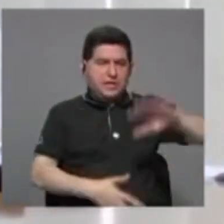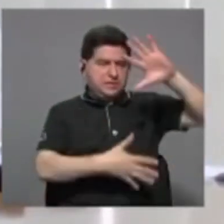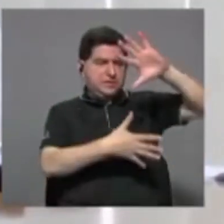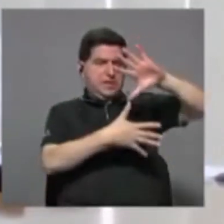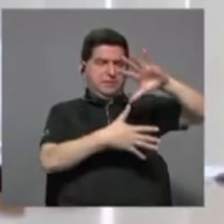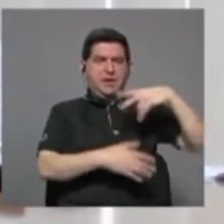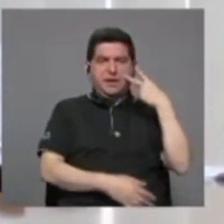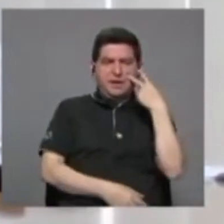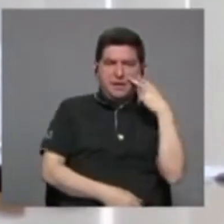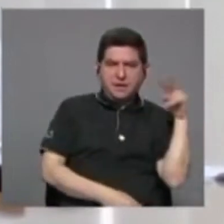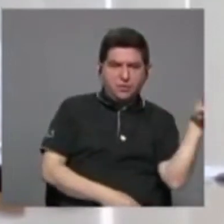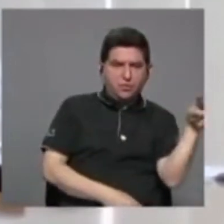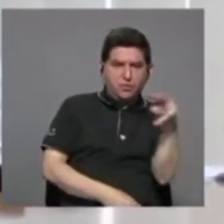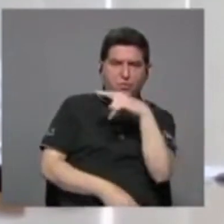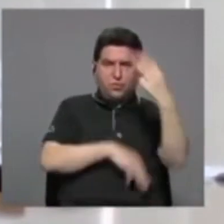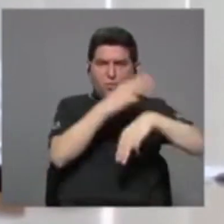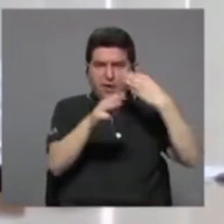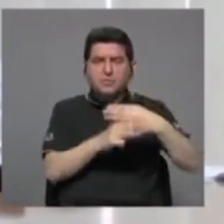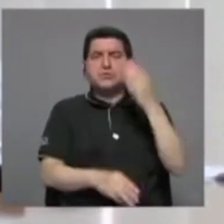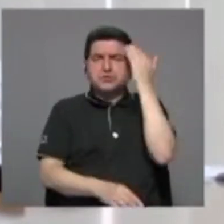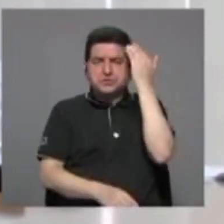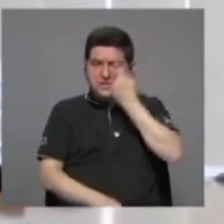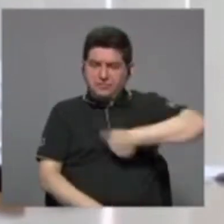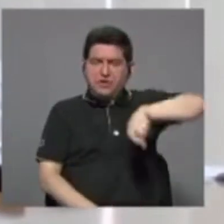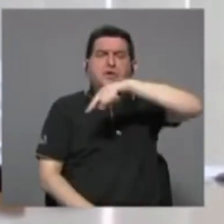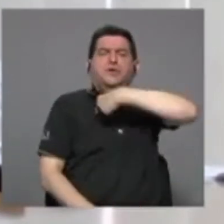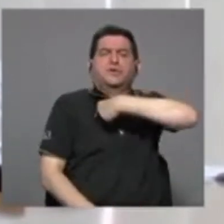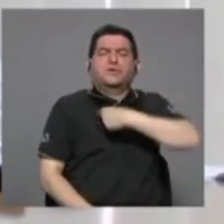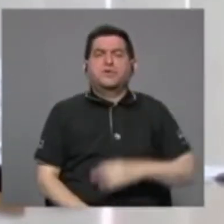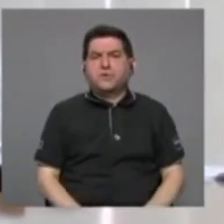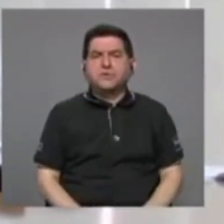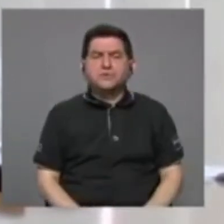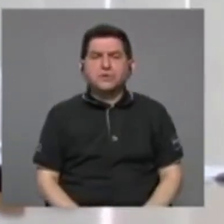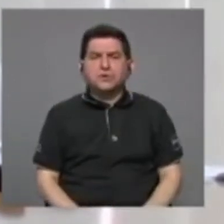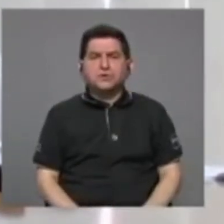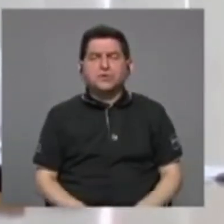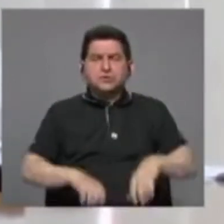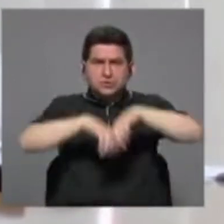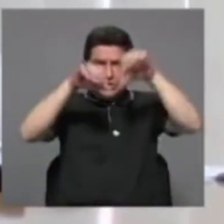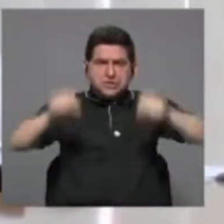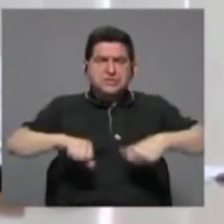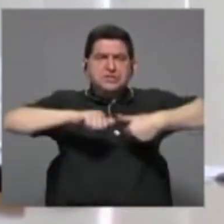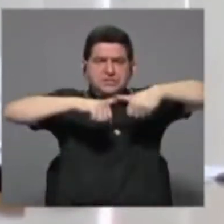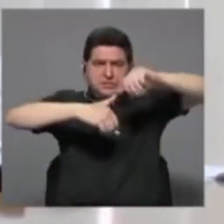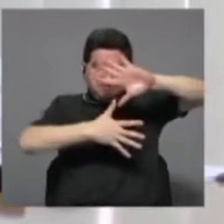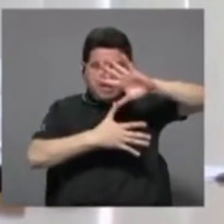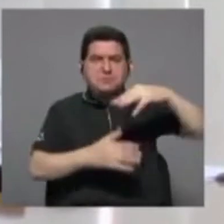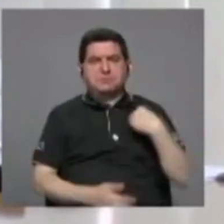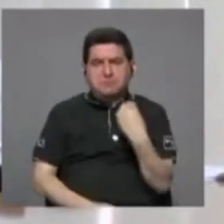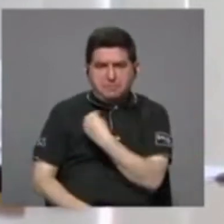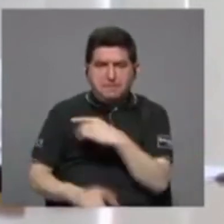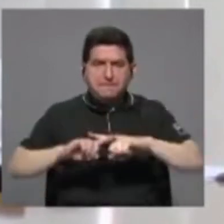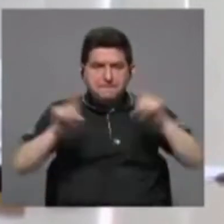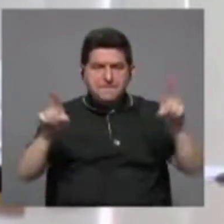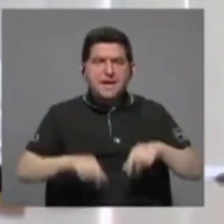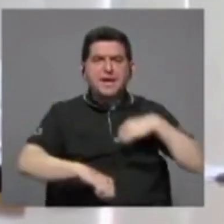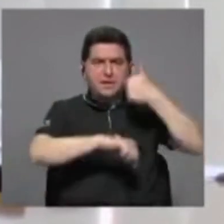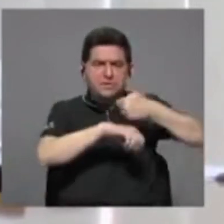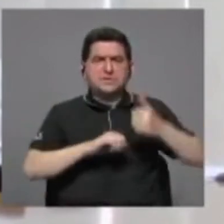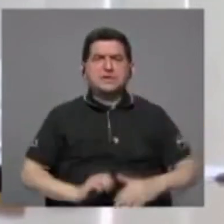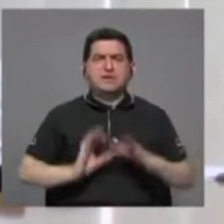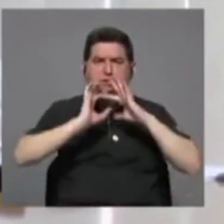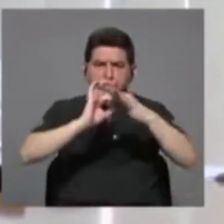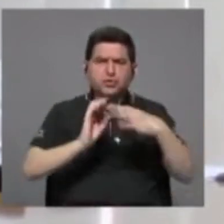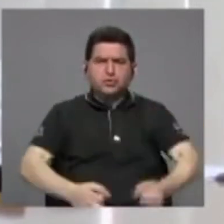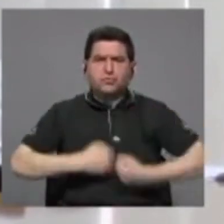mundo, reconocemos nuestra pertenencia al sistema interamericano, pero establecemos vínculos cada vez